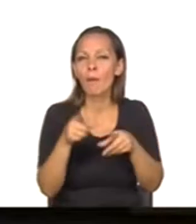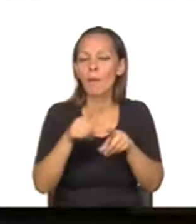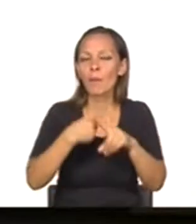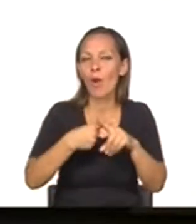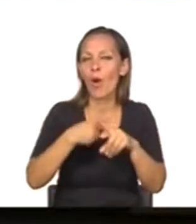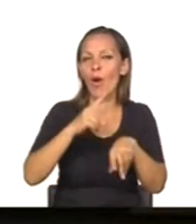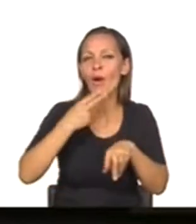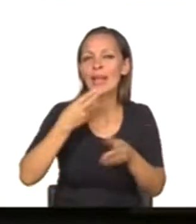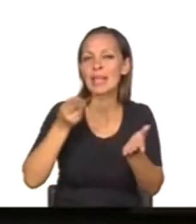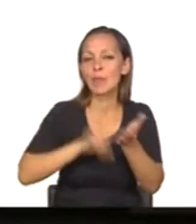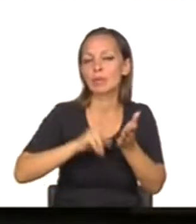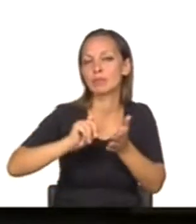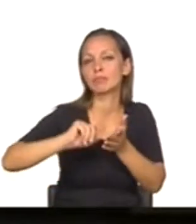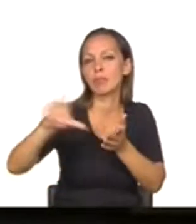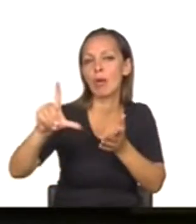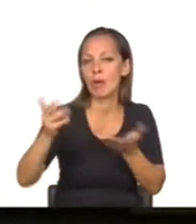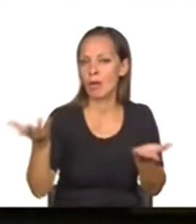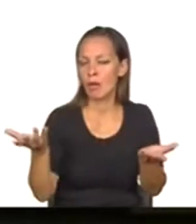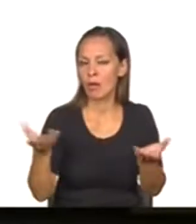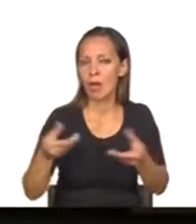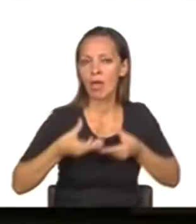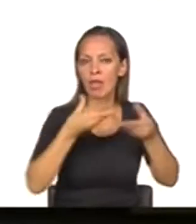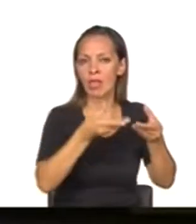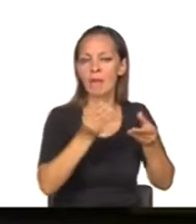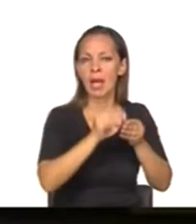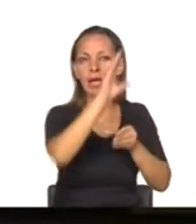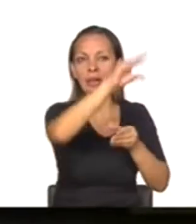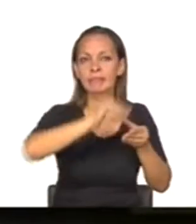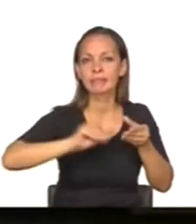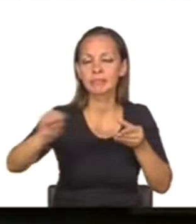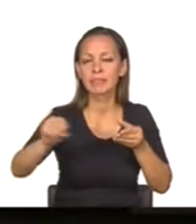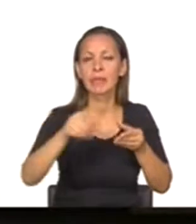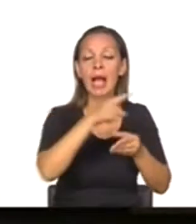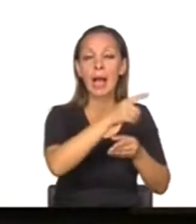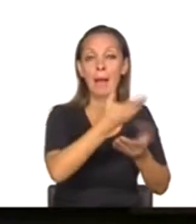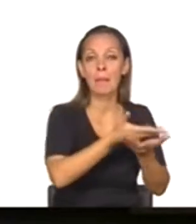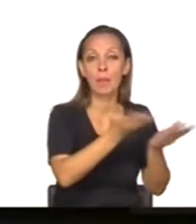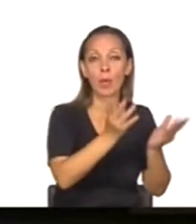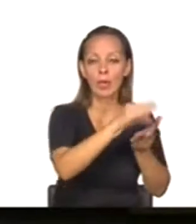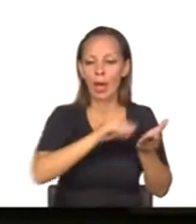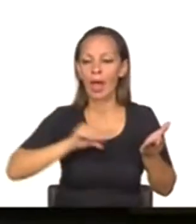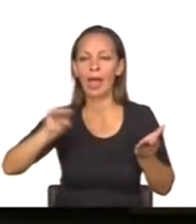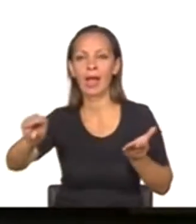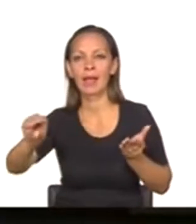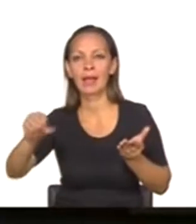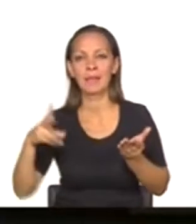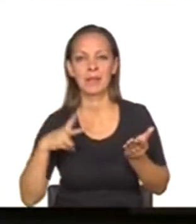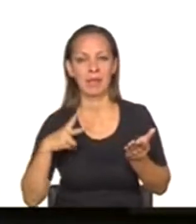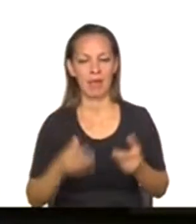la timba financiera y la transferencia de los recursos del sector público al sector privado.